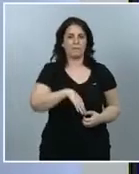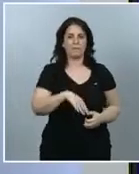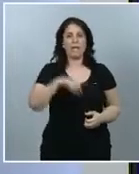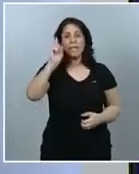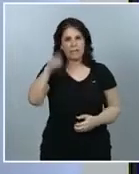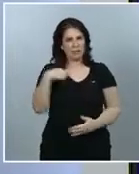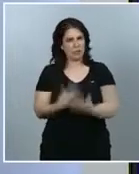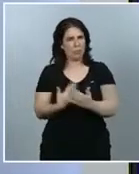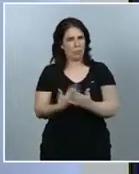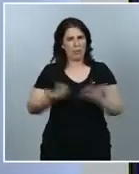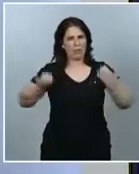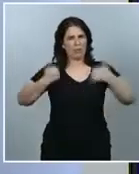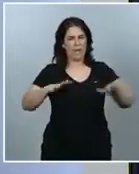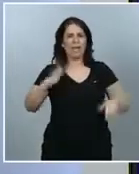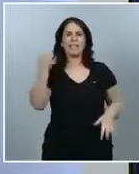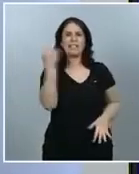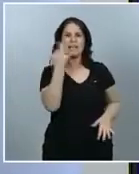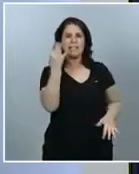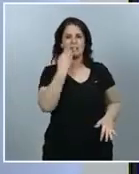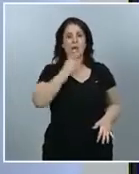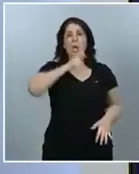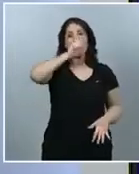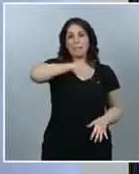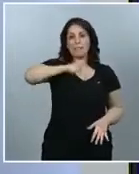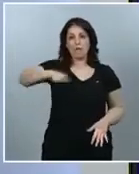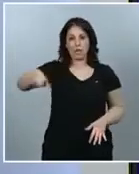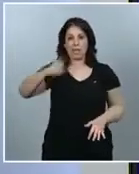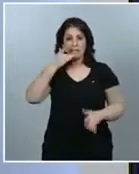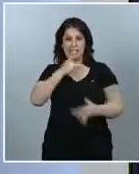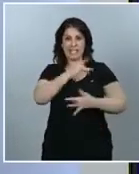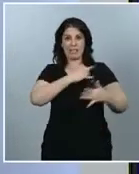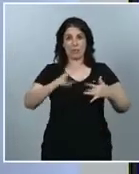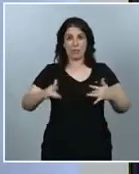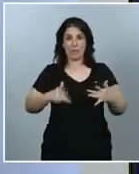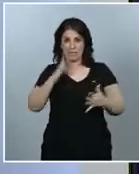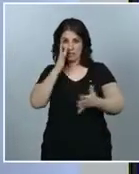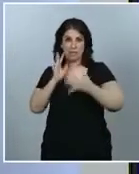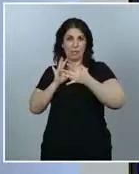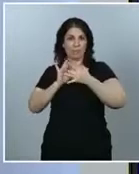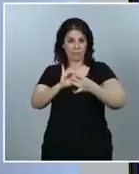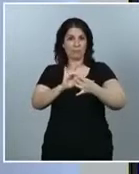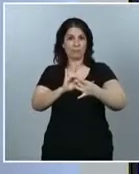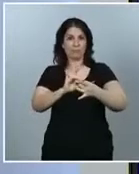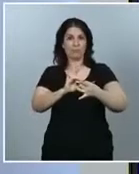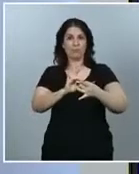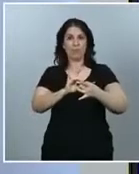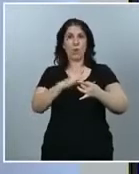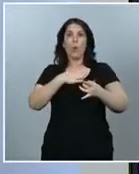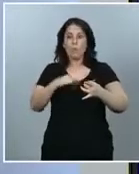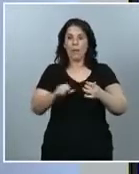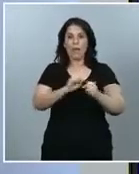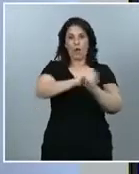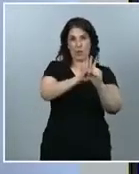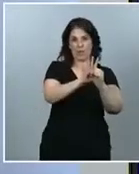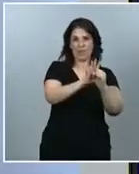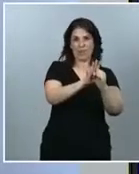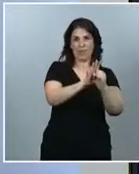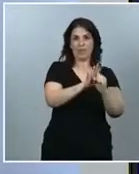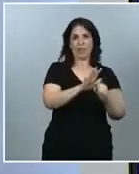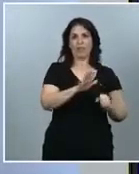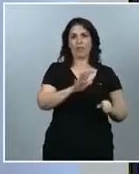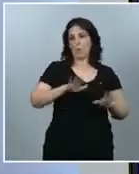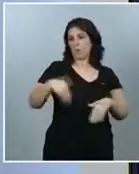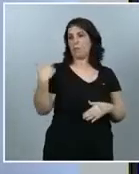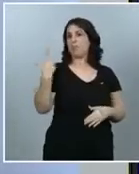las personas que manifiestan síntomas compatibles con COVID-19 en las últimas dos semanas